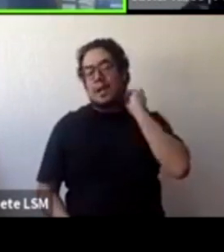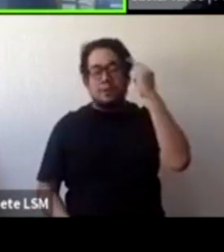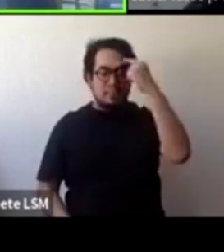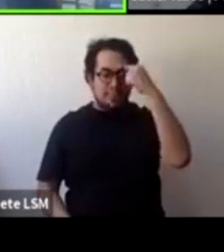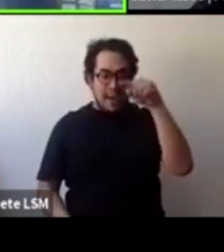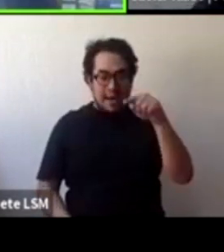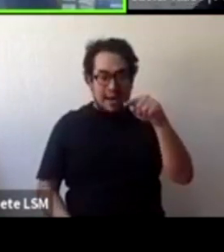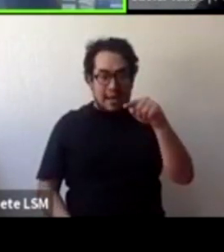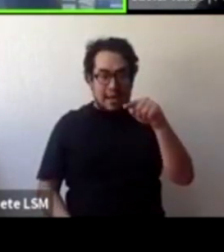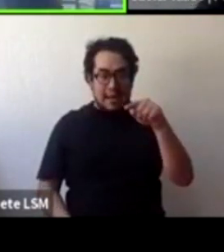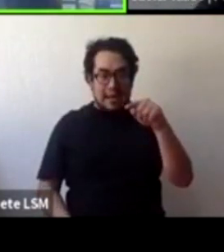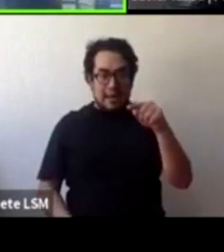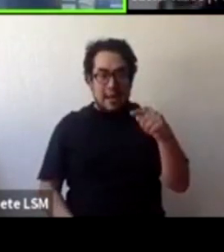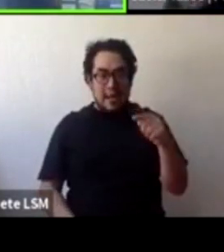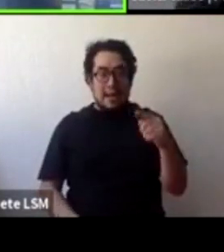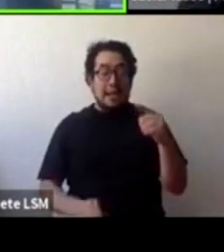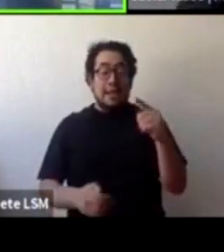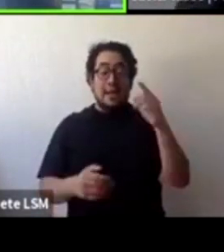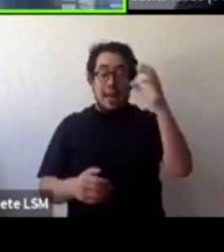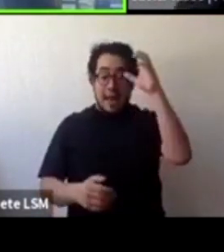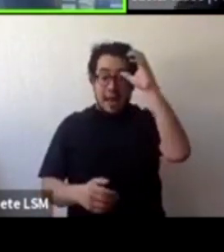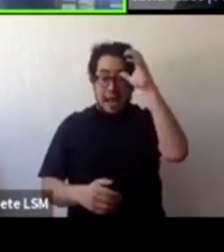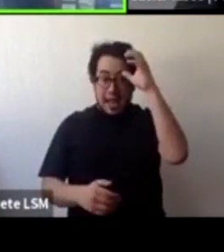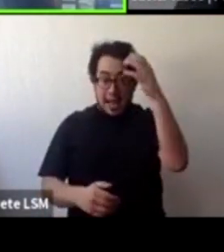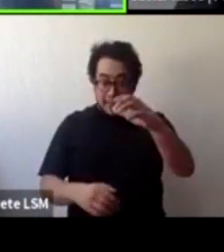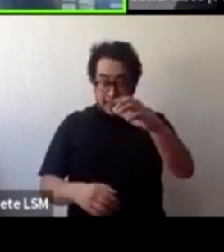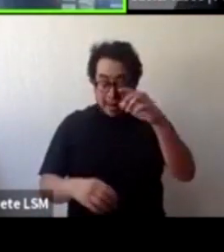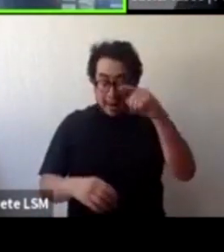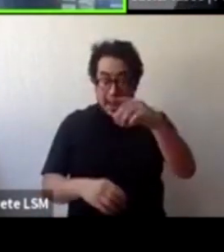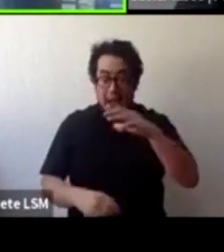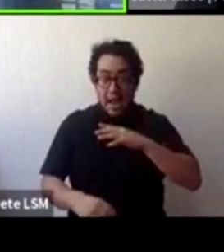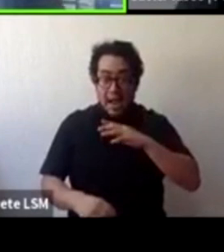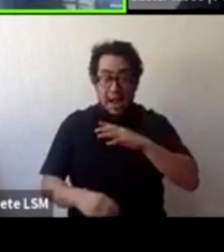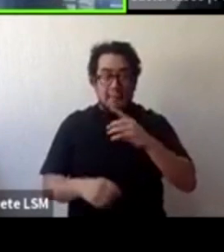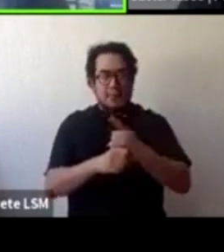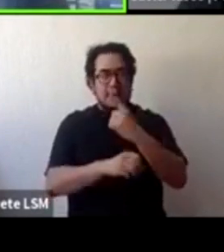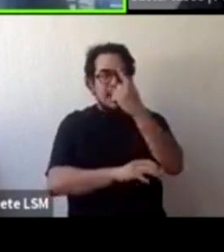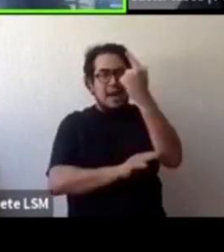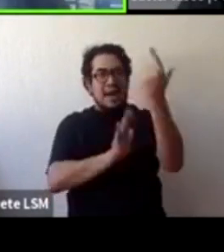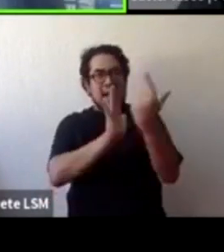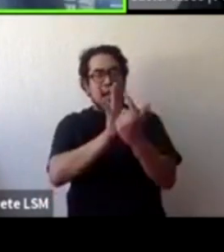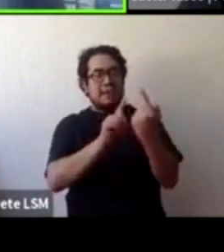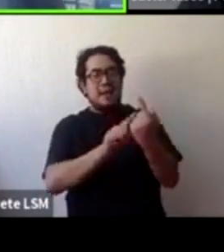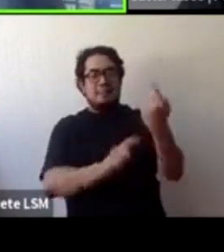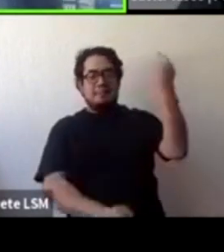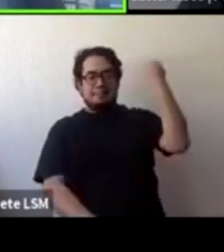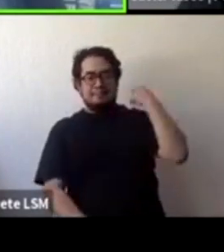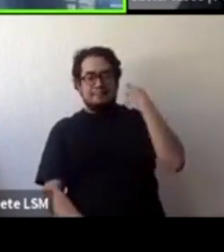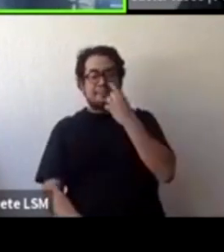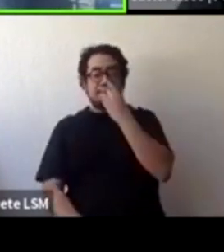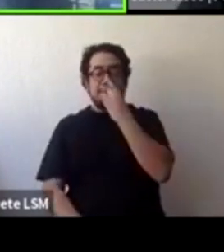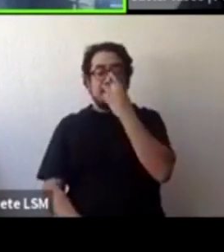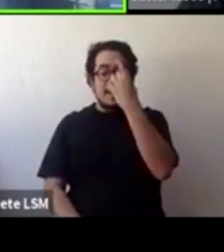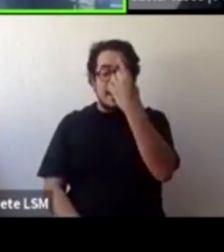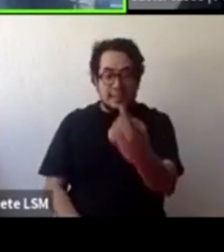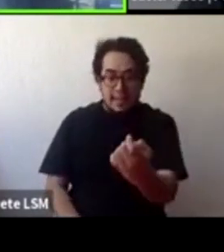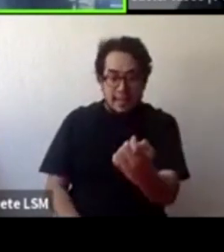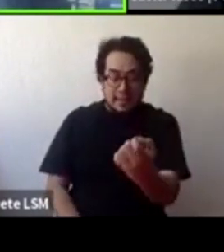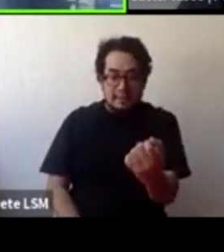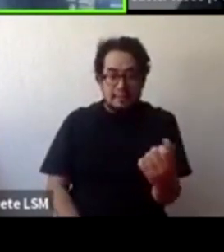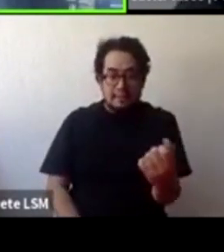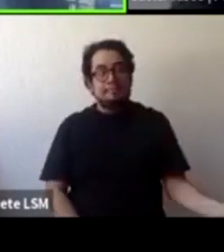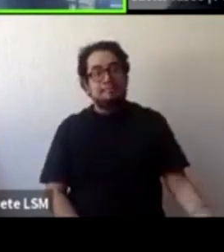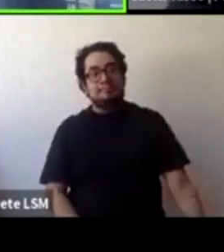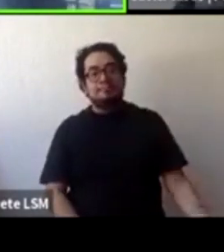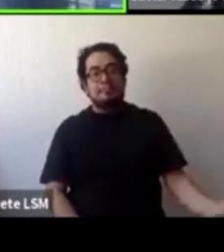a los tres años porque la ley anterior, la ley dice que el delito de